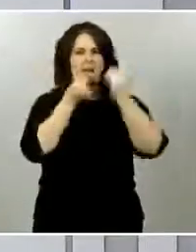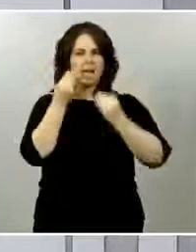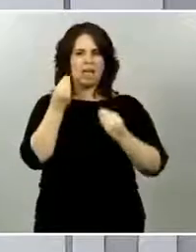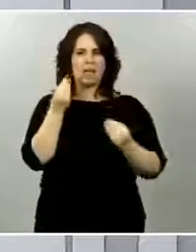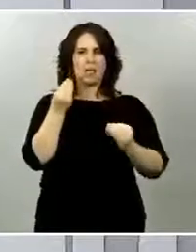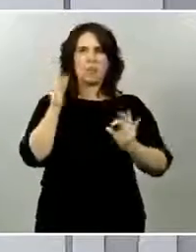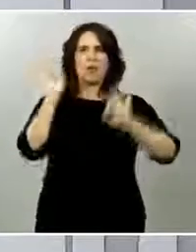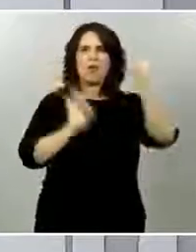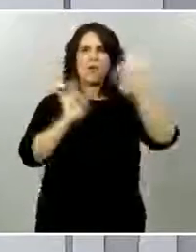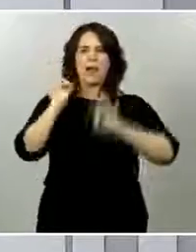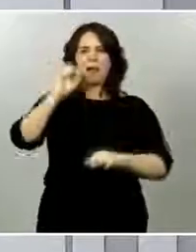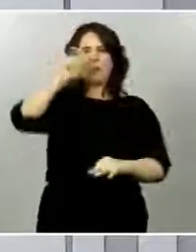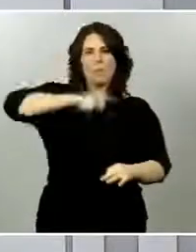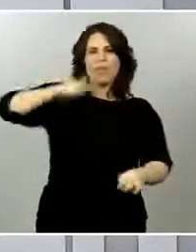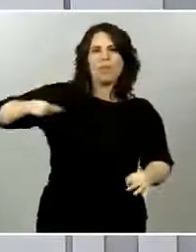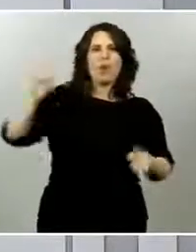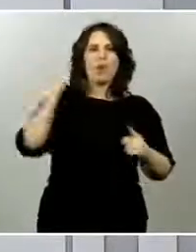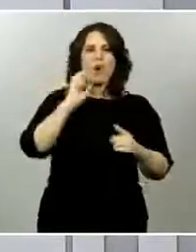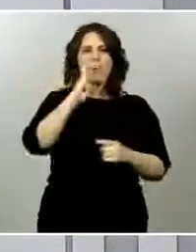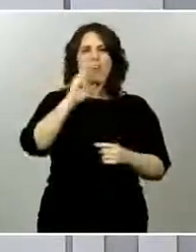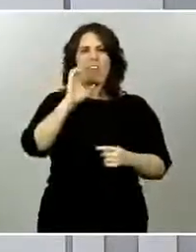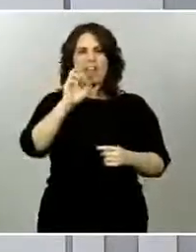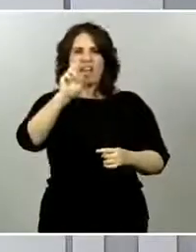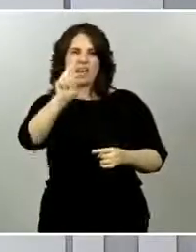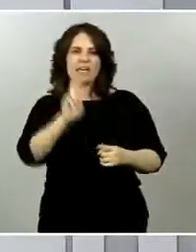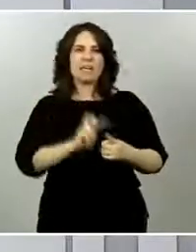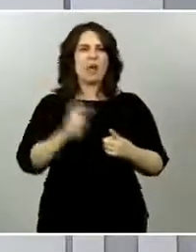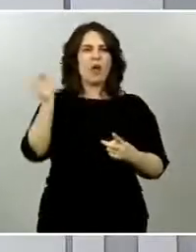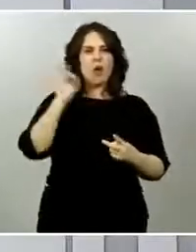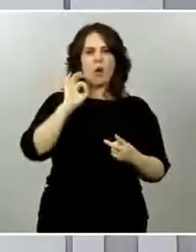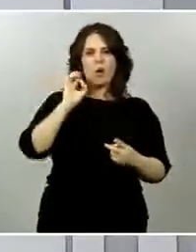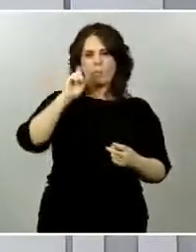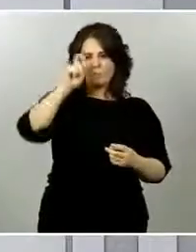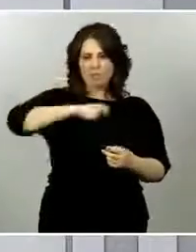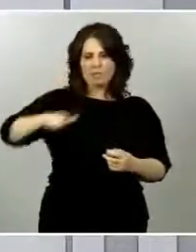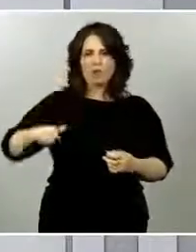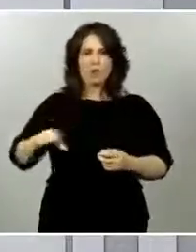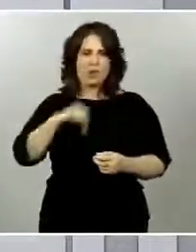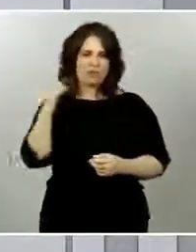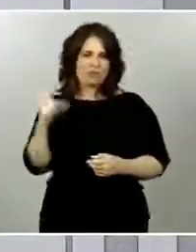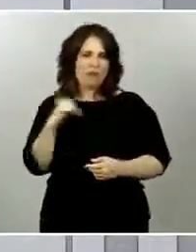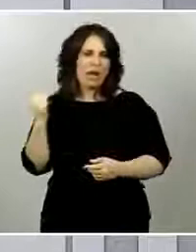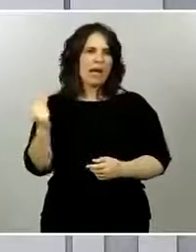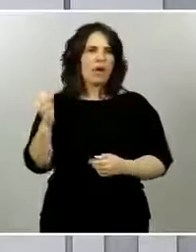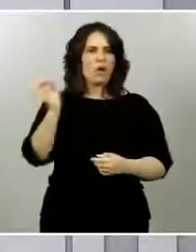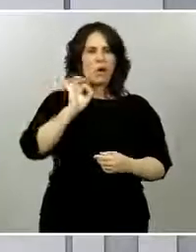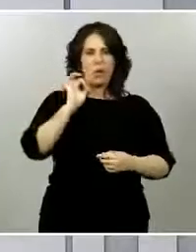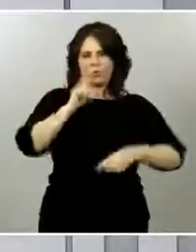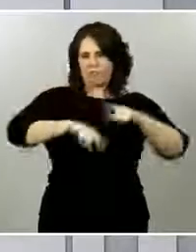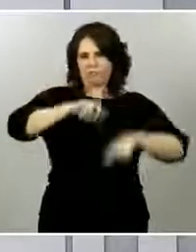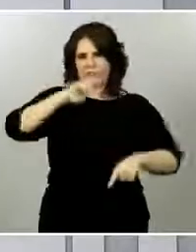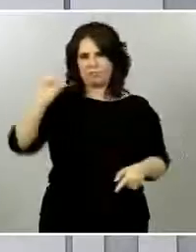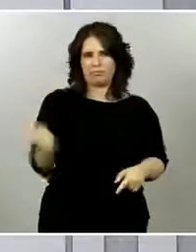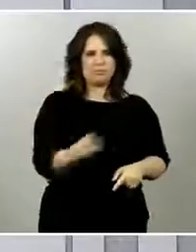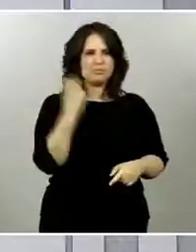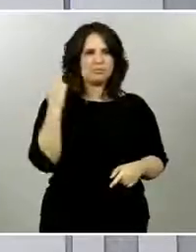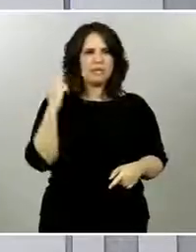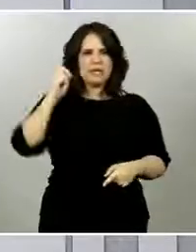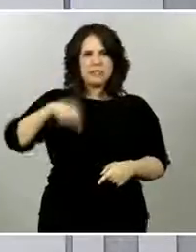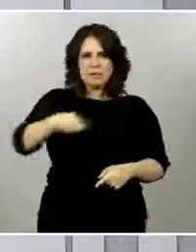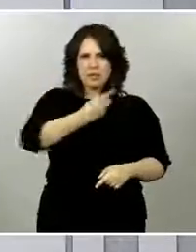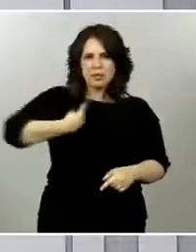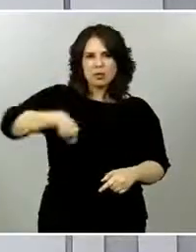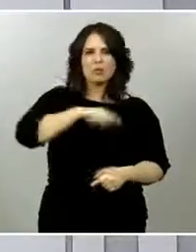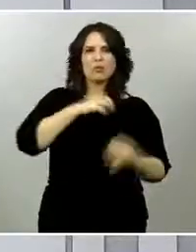sectorial o bien en el marco de la reunión de presidentes, así nos hacen llegar, respecto a cómo consideran que tiene que ponderar el peso de la